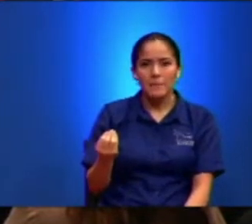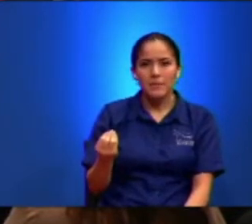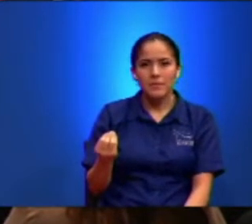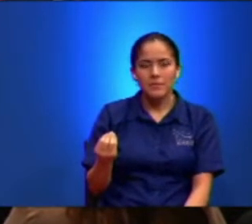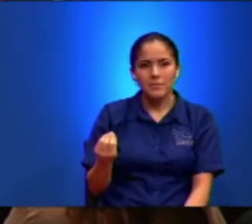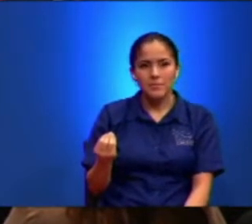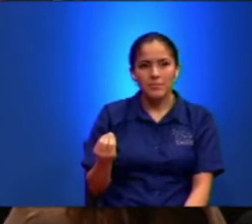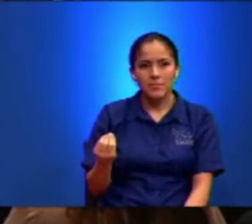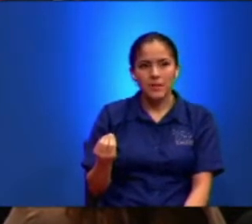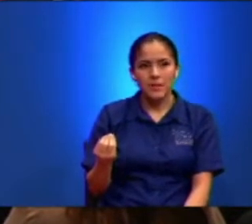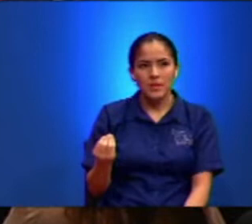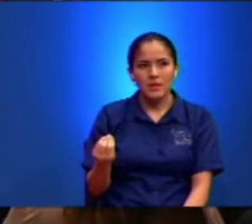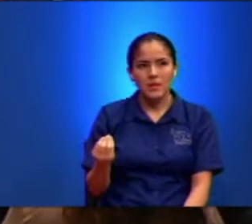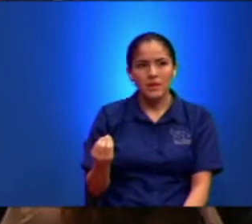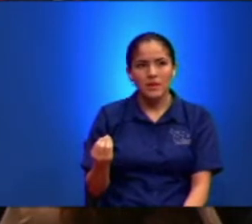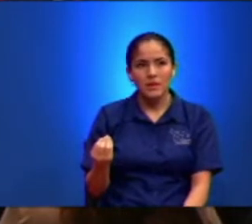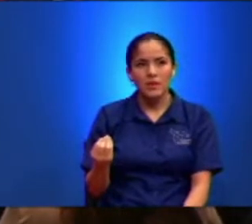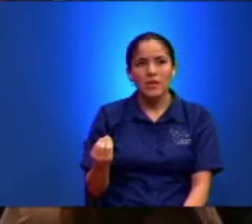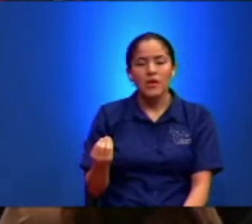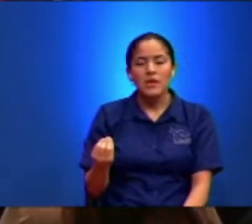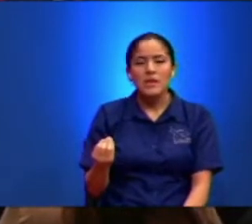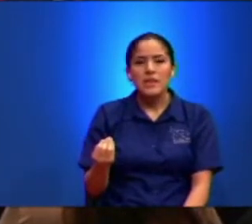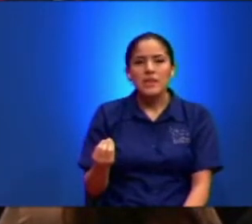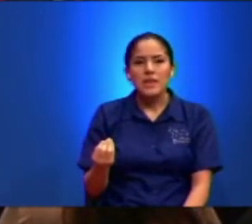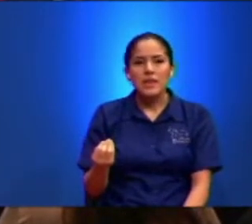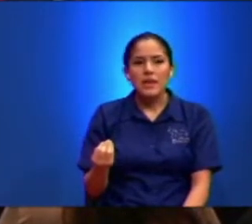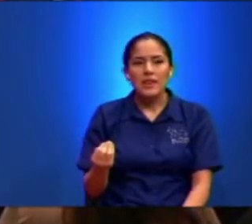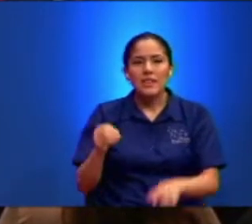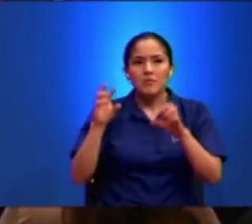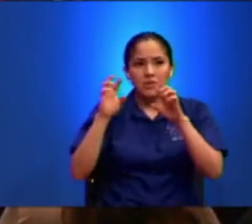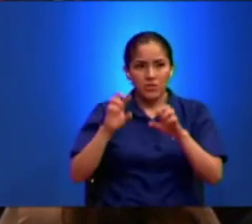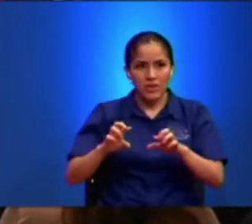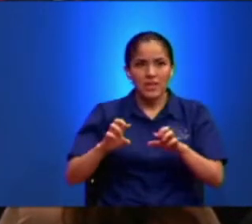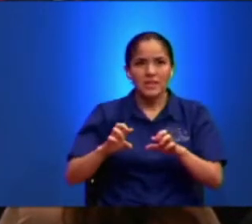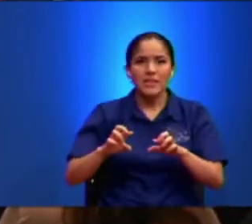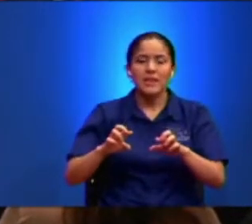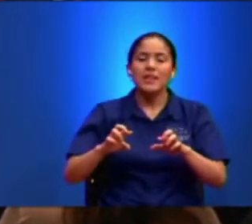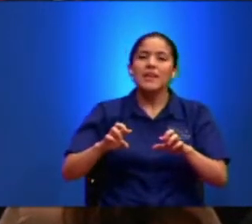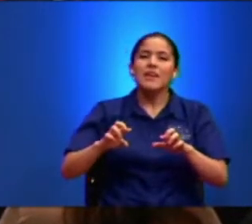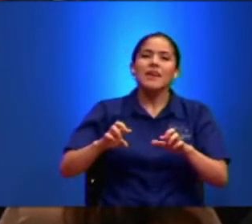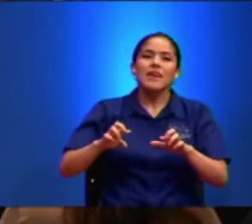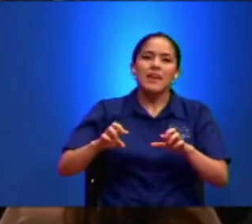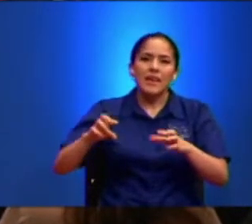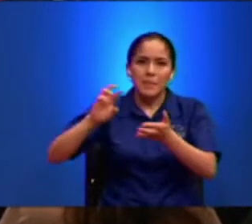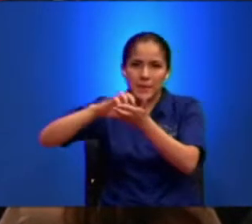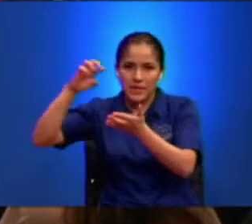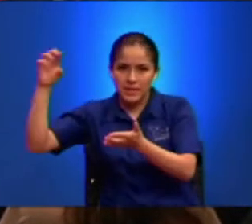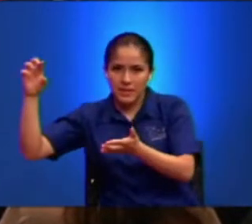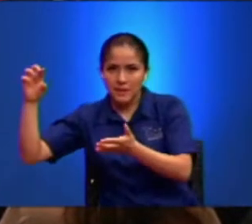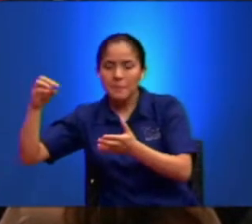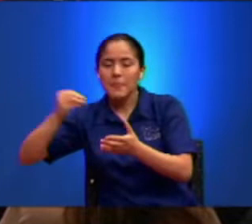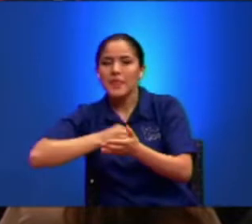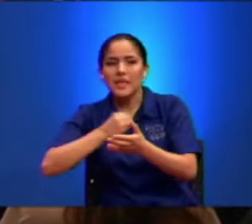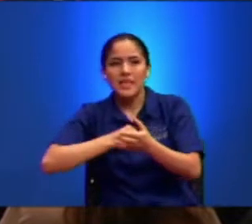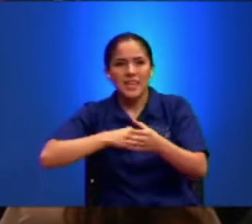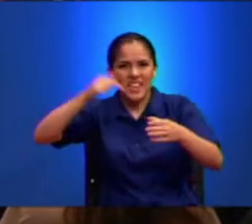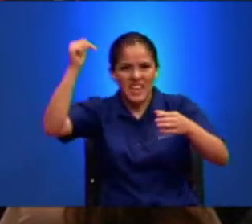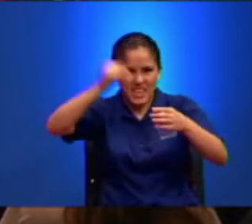Y Los Que Están Ocupándose En Fastidiar A Israel Siempre Ponen Sus Hijos